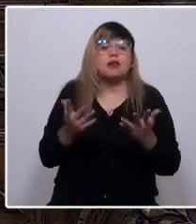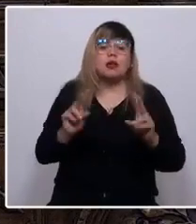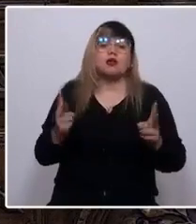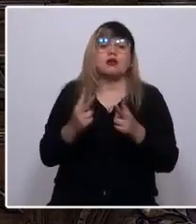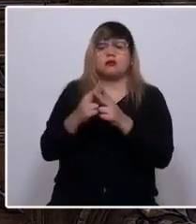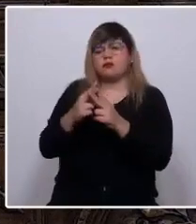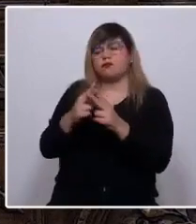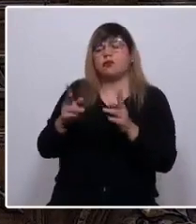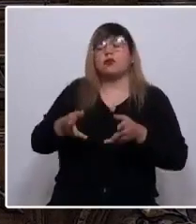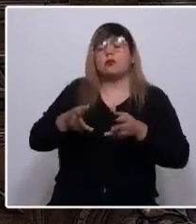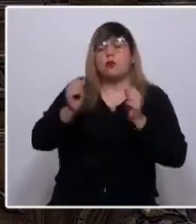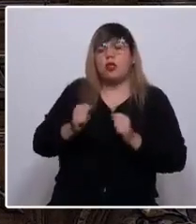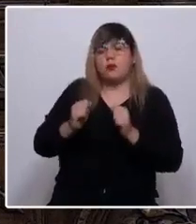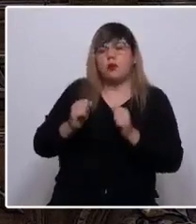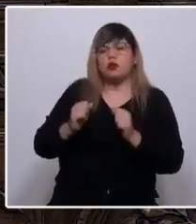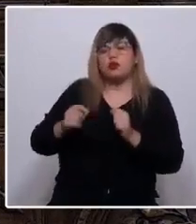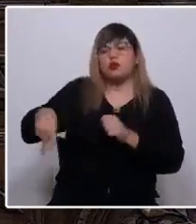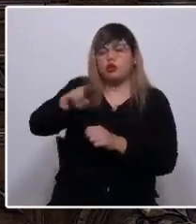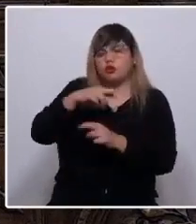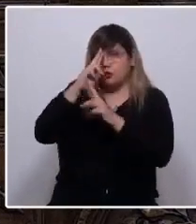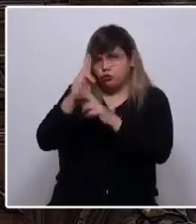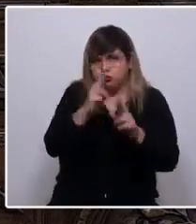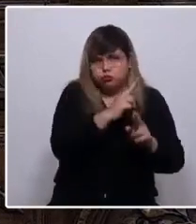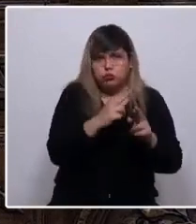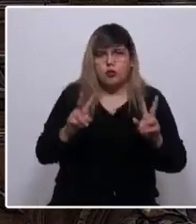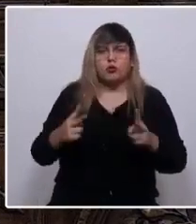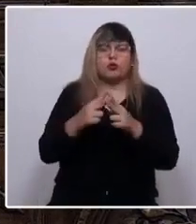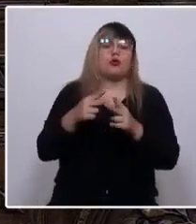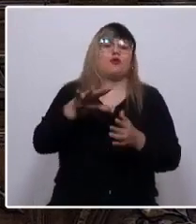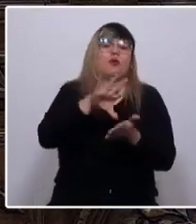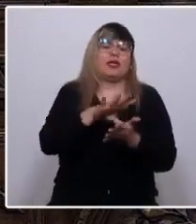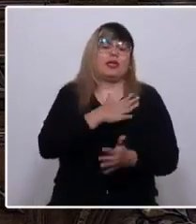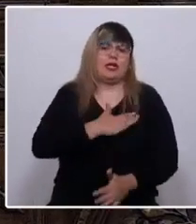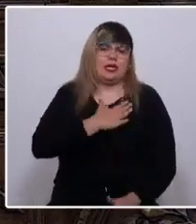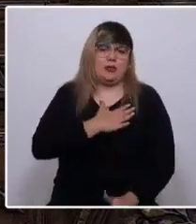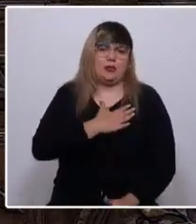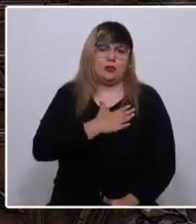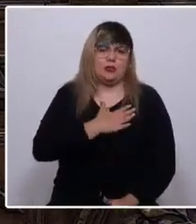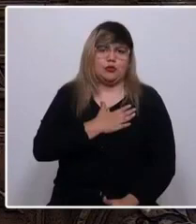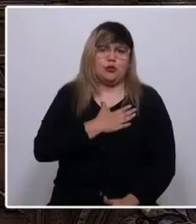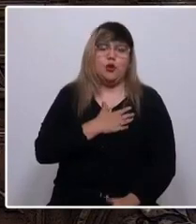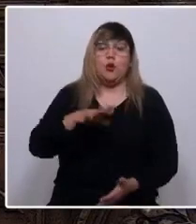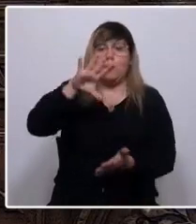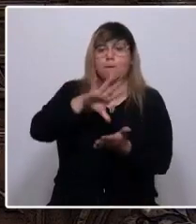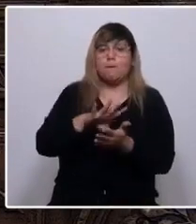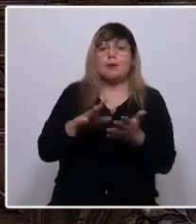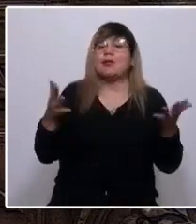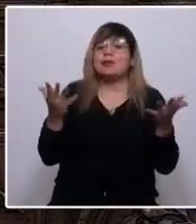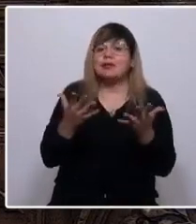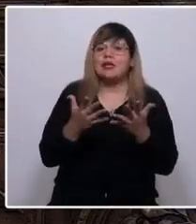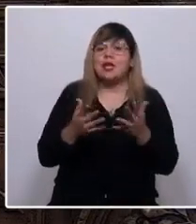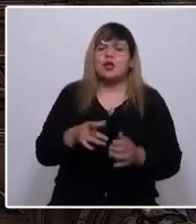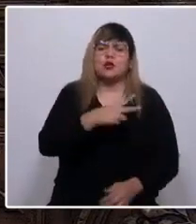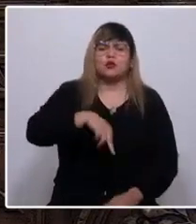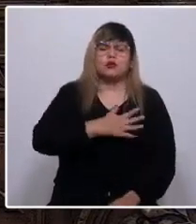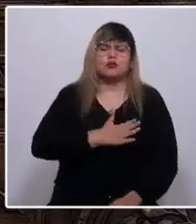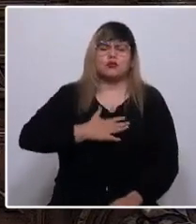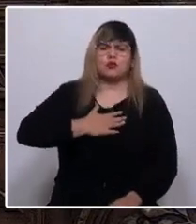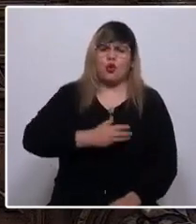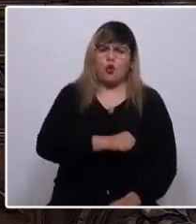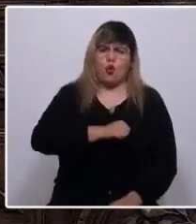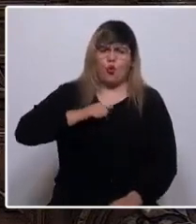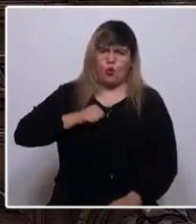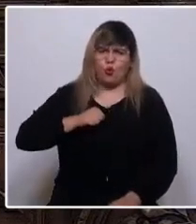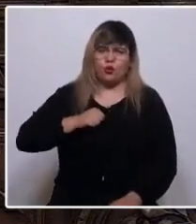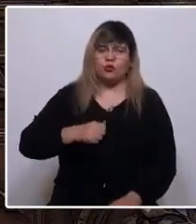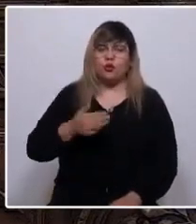respeto al otro, al medio ambiente y juntos construyamos el país que tanto anhelamos, un país del cual nos sintamos orgullosos, donde nuestros